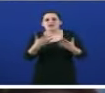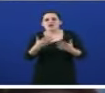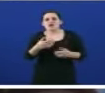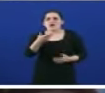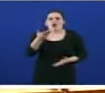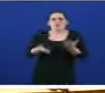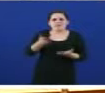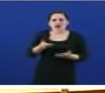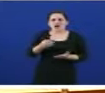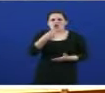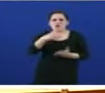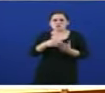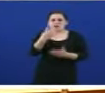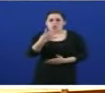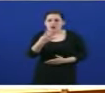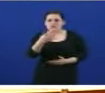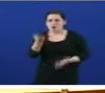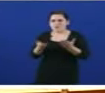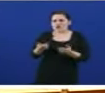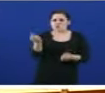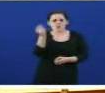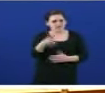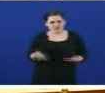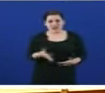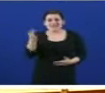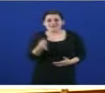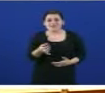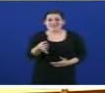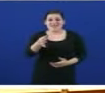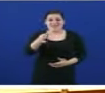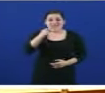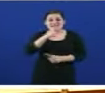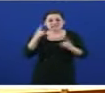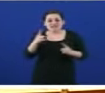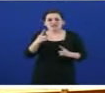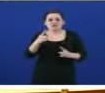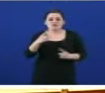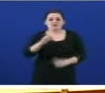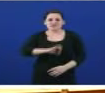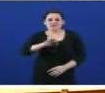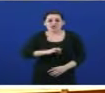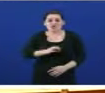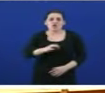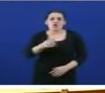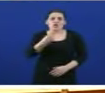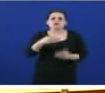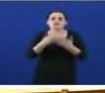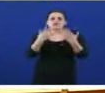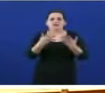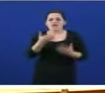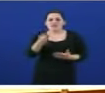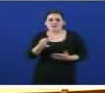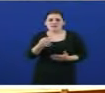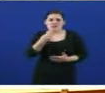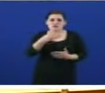que os do ano 2004 do xacobeo anterior, non. E que os datos deste mes de xaneiro do ano 2010 son piores que os do mes de xaneiro do ano